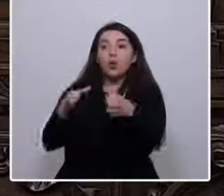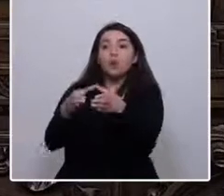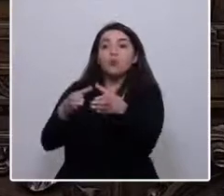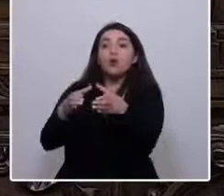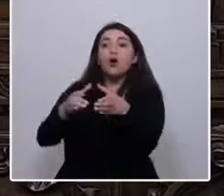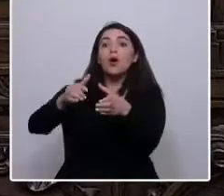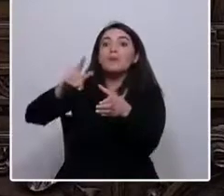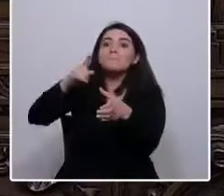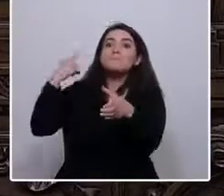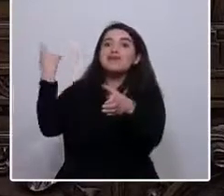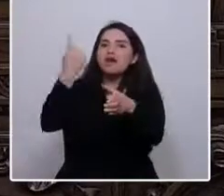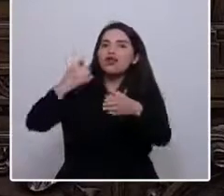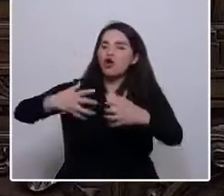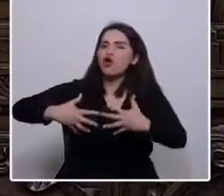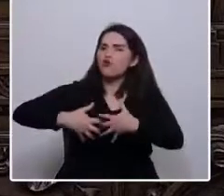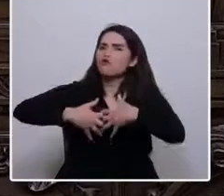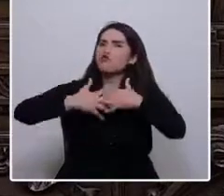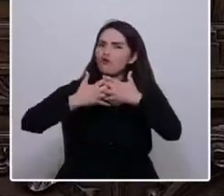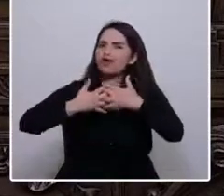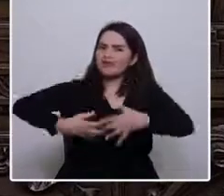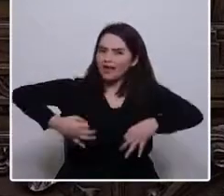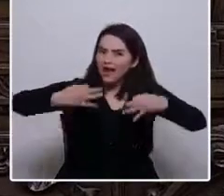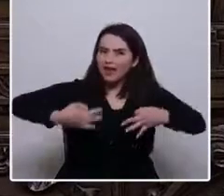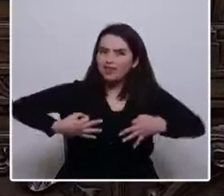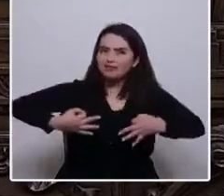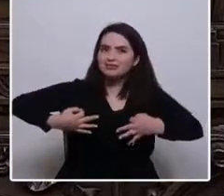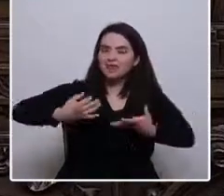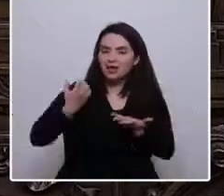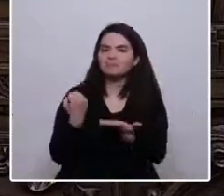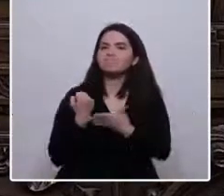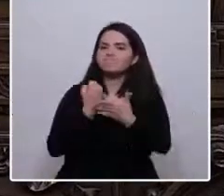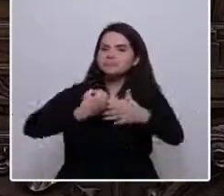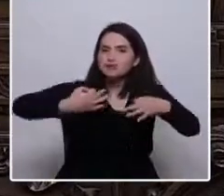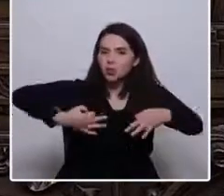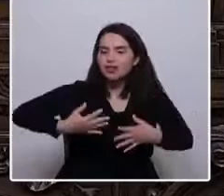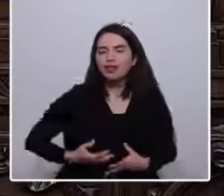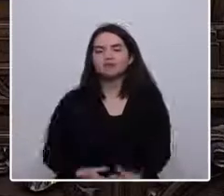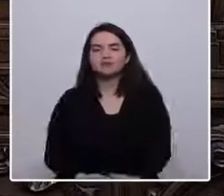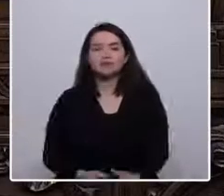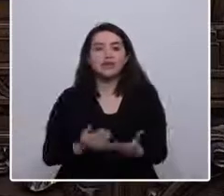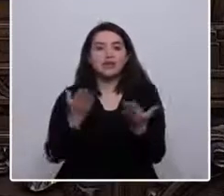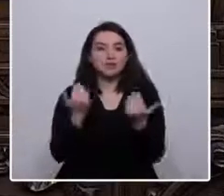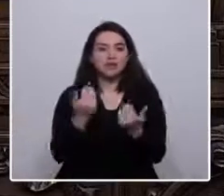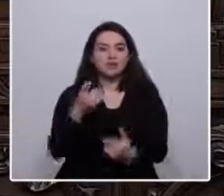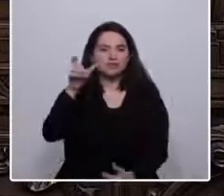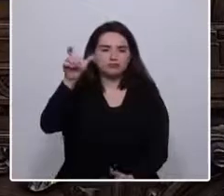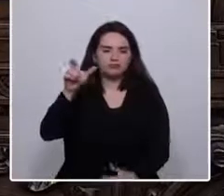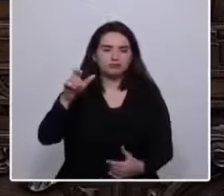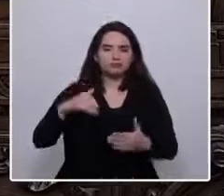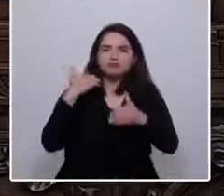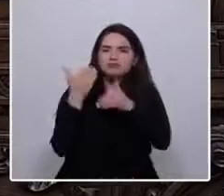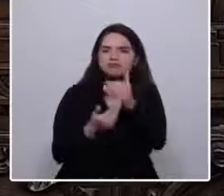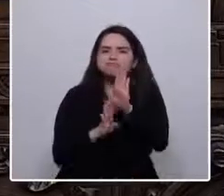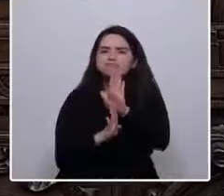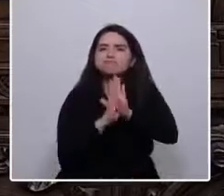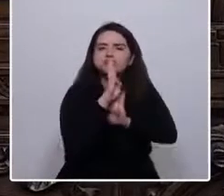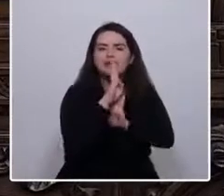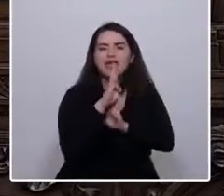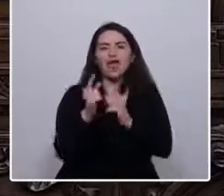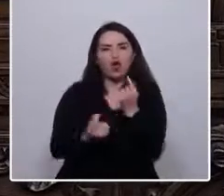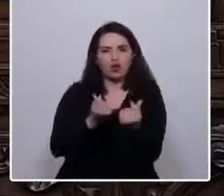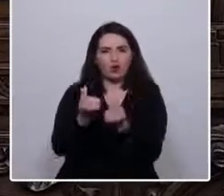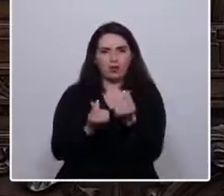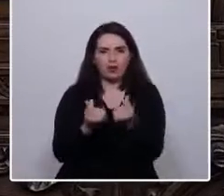fuerte y con garantías para que emprenda con seguridad. Necesitamos un poderoso crecimiento económico siempre